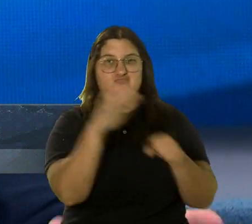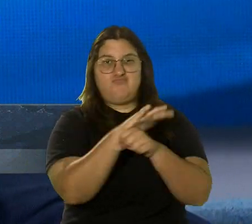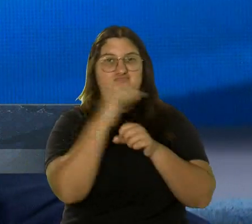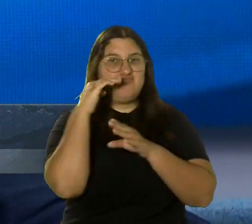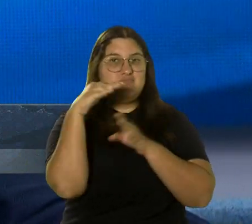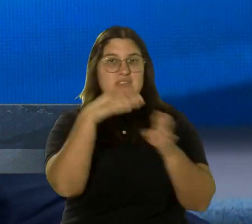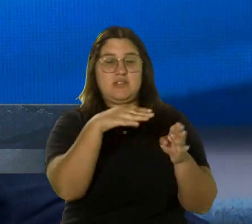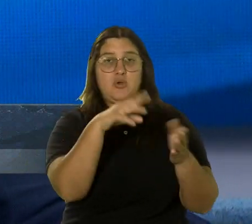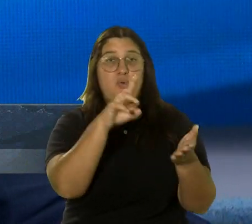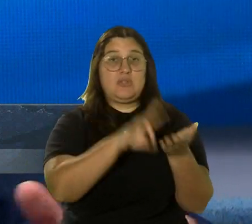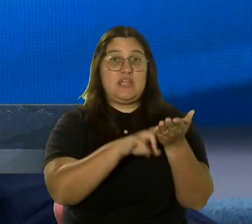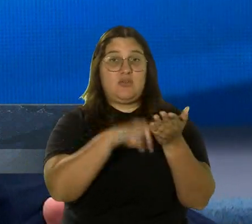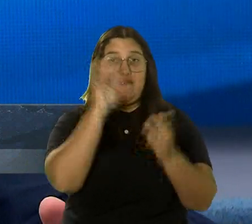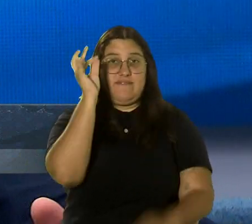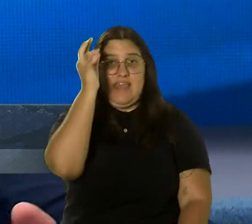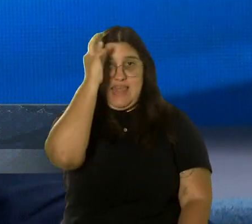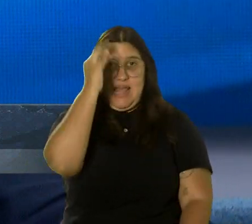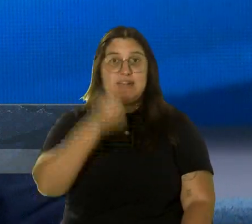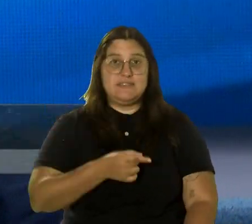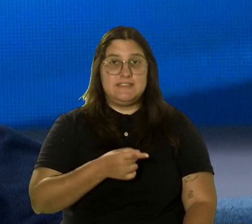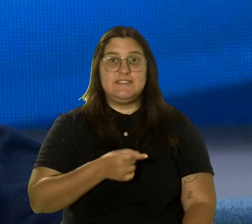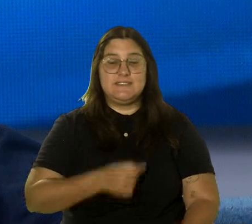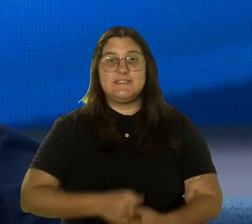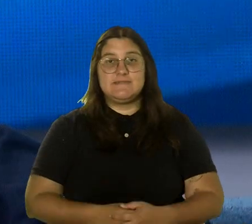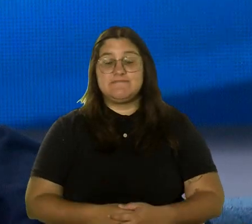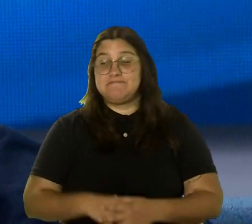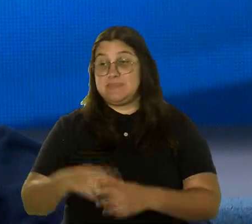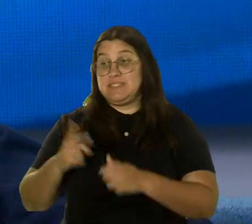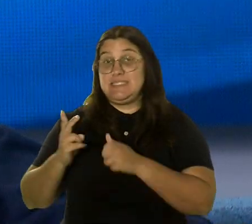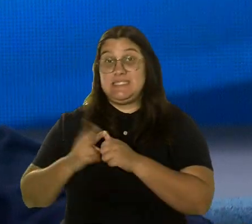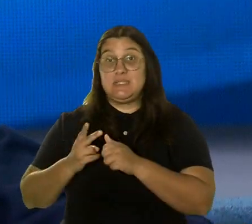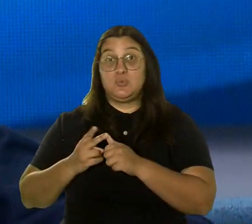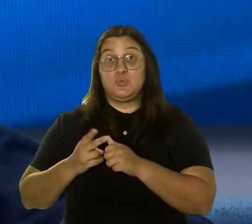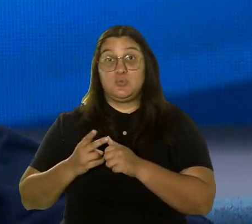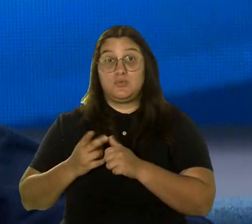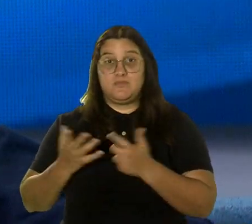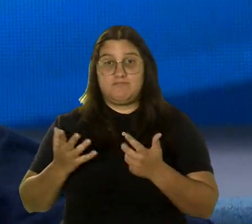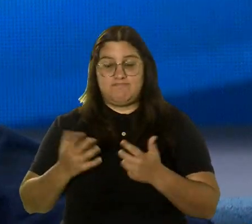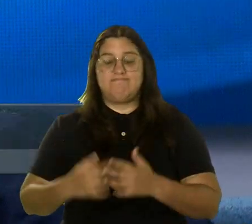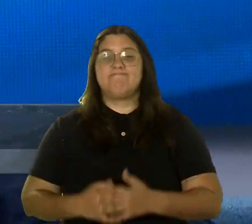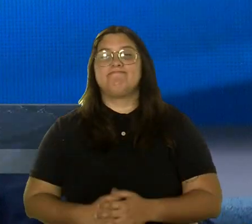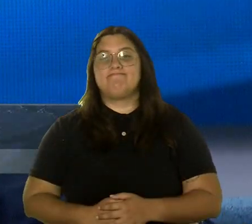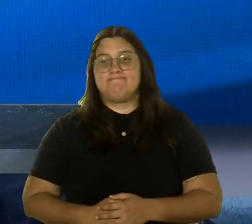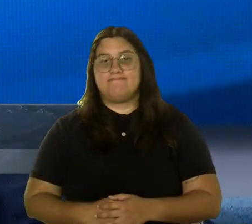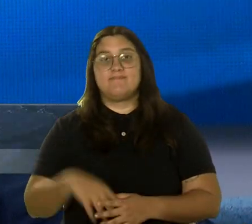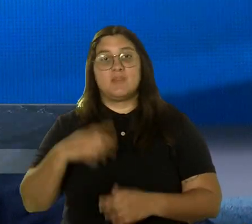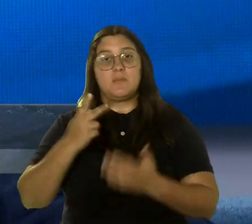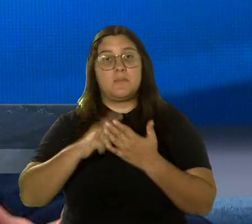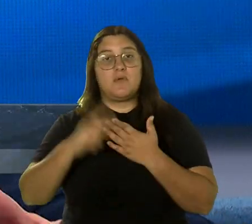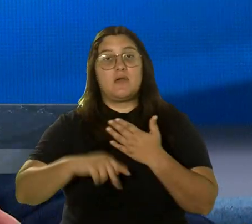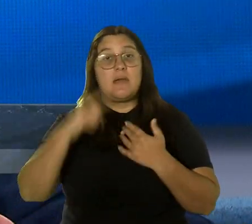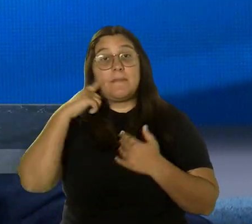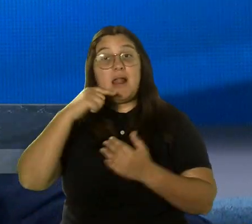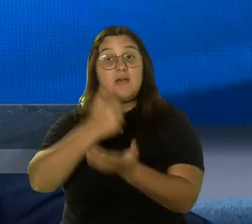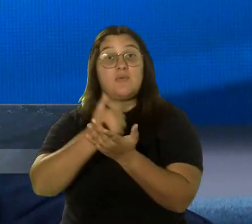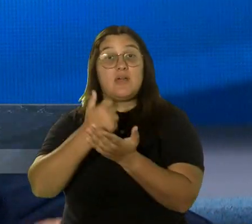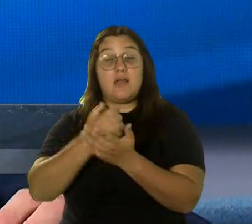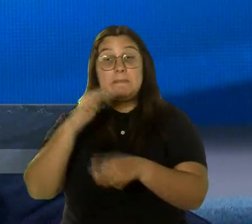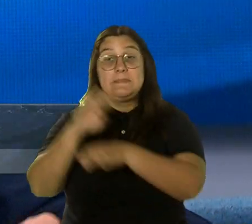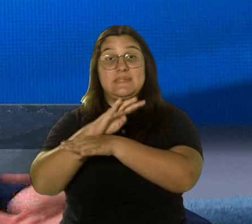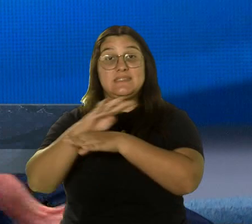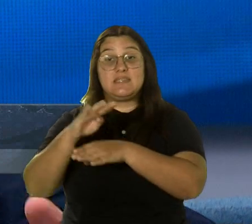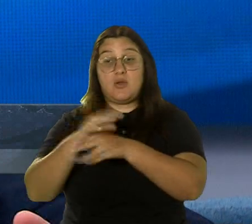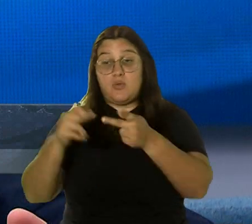contratación federal, estatal y municipal. Y el segundo día es un programa para ayudar a los empresarios locales